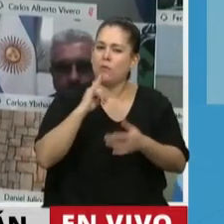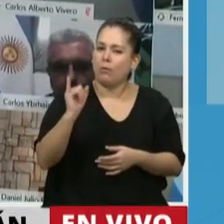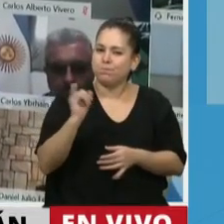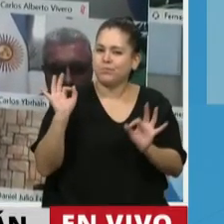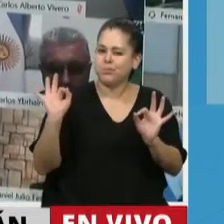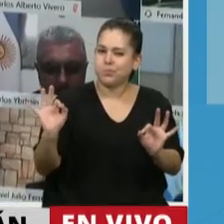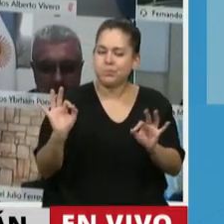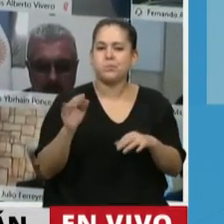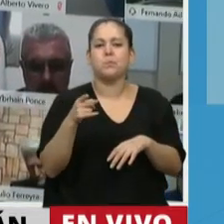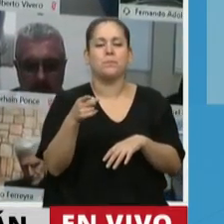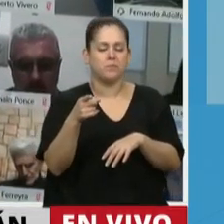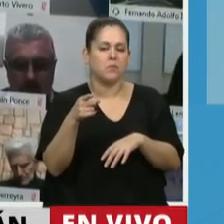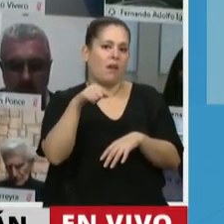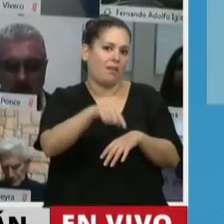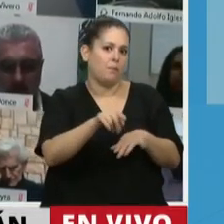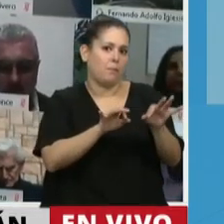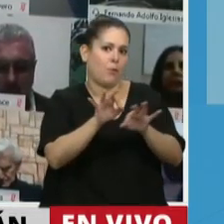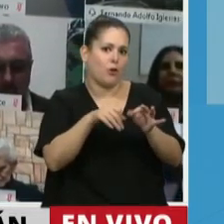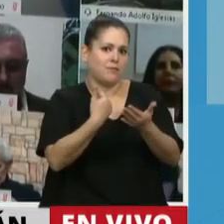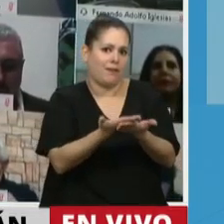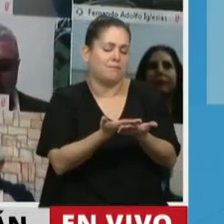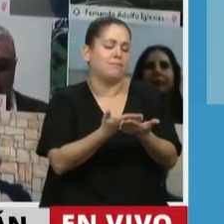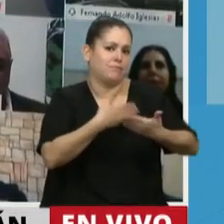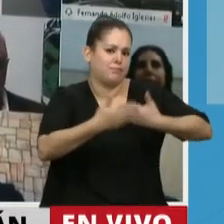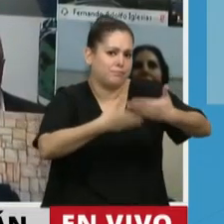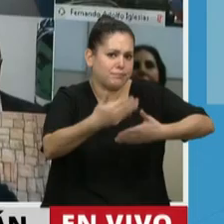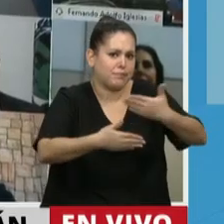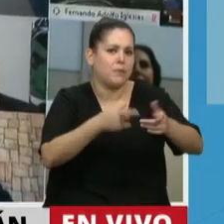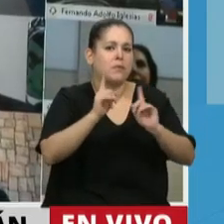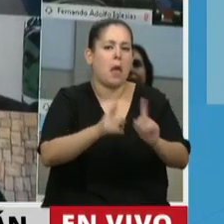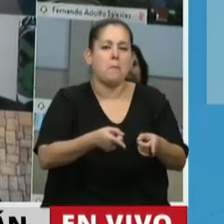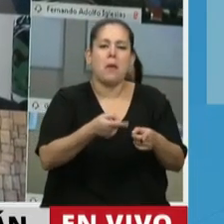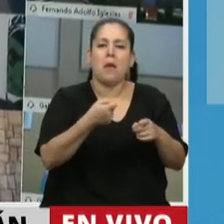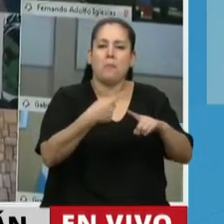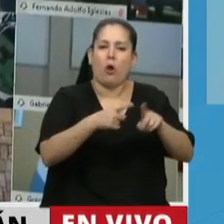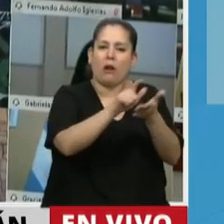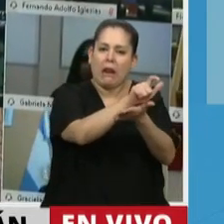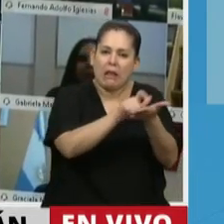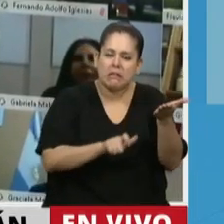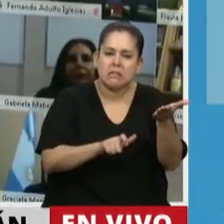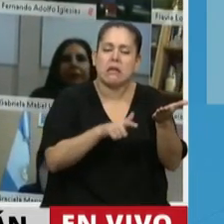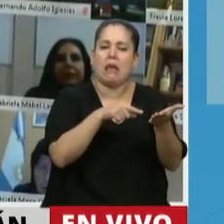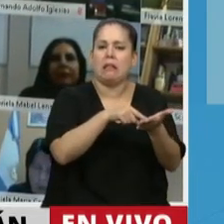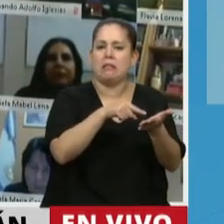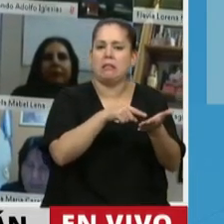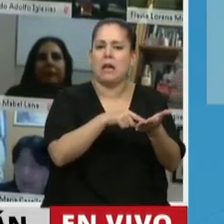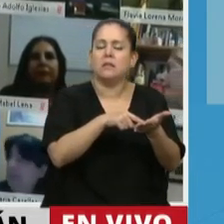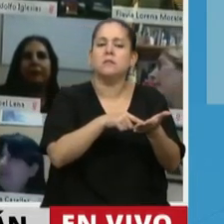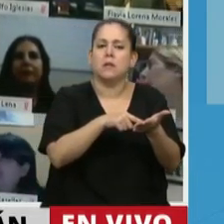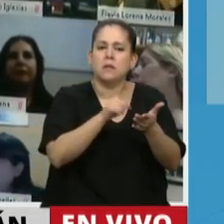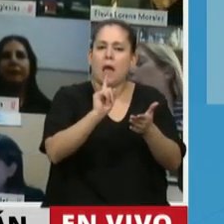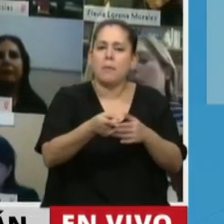que acelera y simplifica este proceso, la reducción al número de bicetas y también la disminución en los